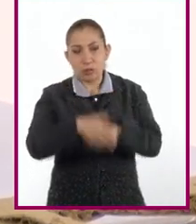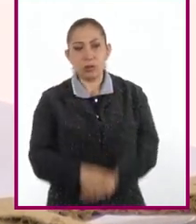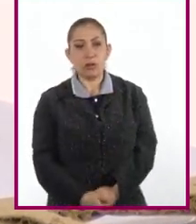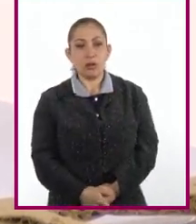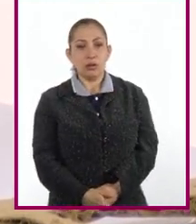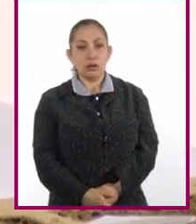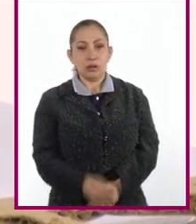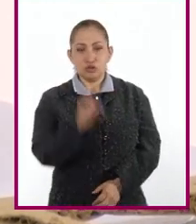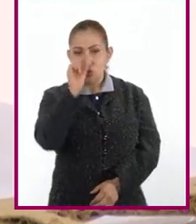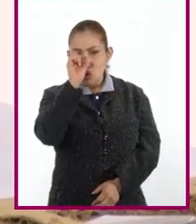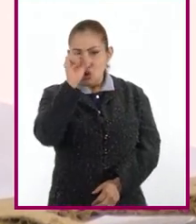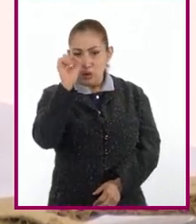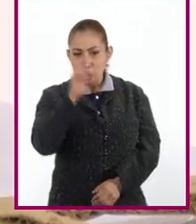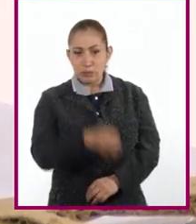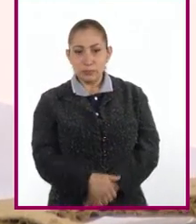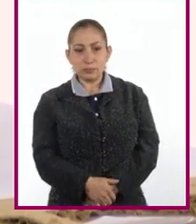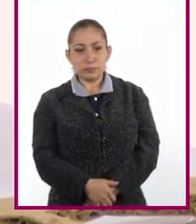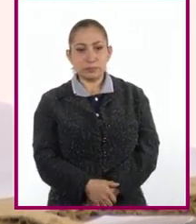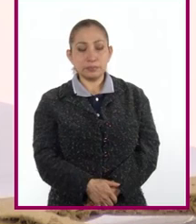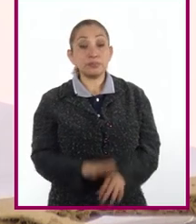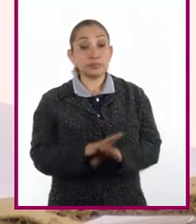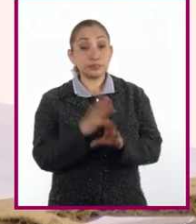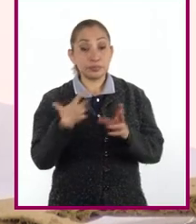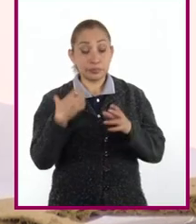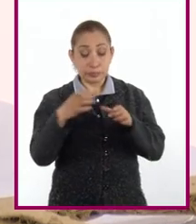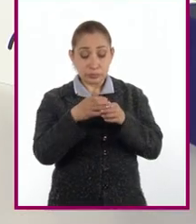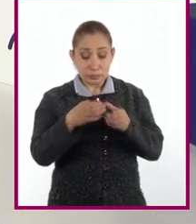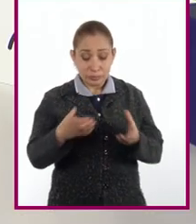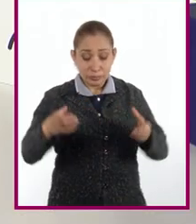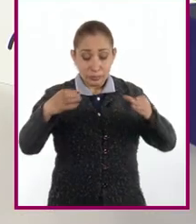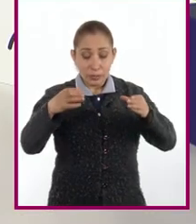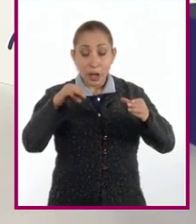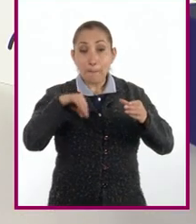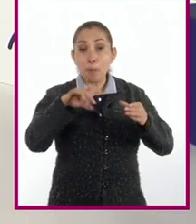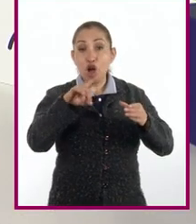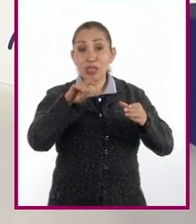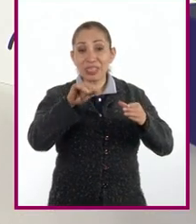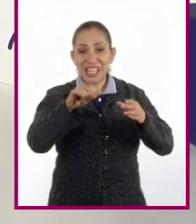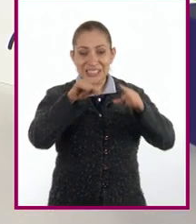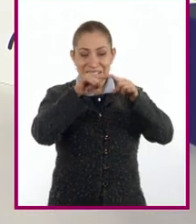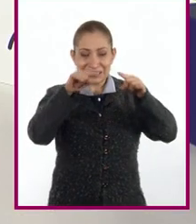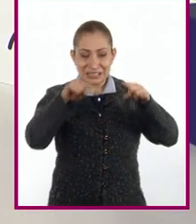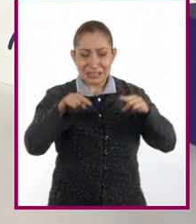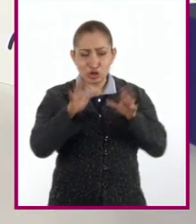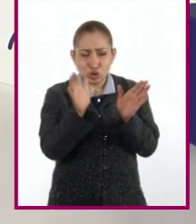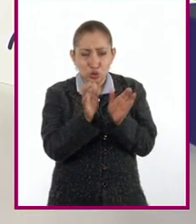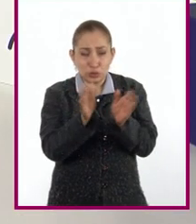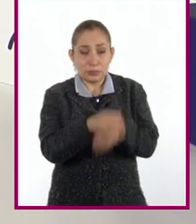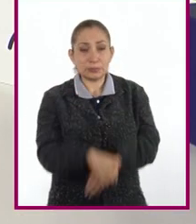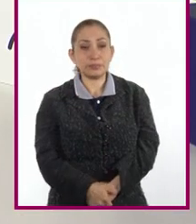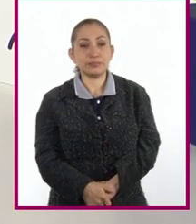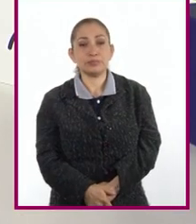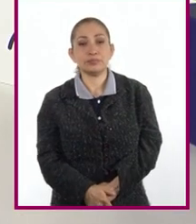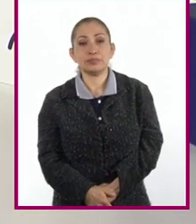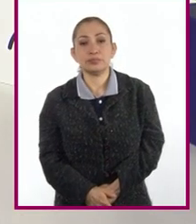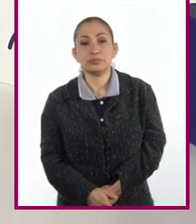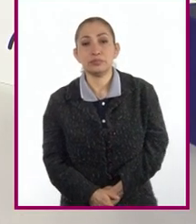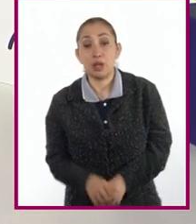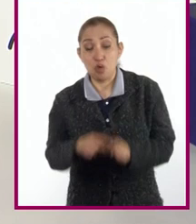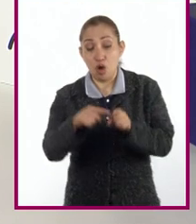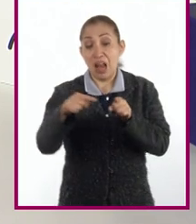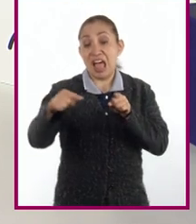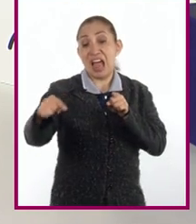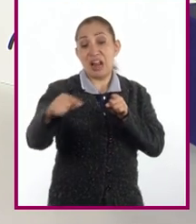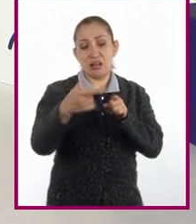¿Lo más pequeño que se pueda? Sí, porque los moldes que hice, esos hexágonos, están pequeñitos. Si tenemos pajas muy largas,